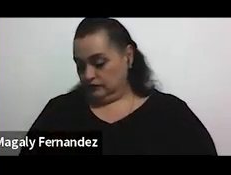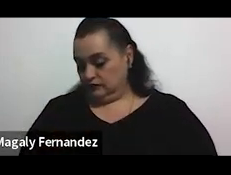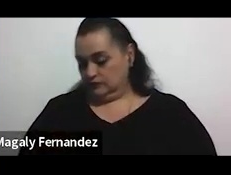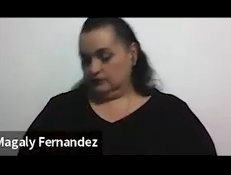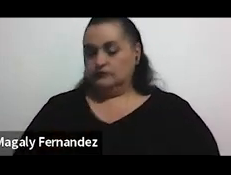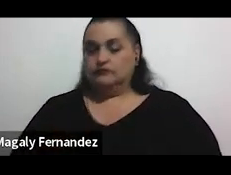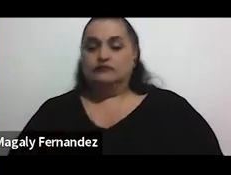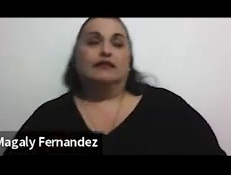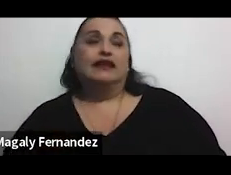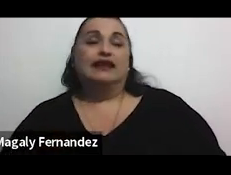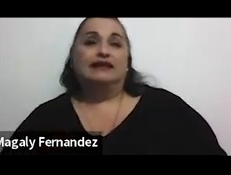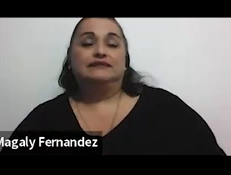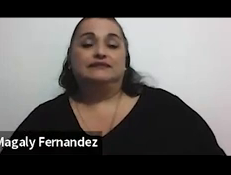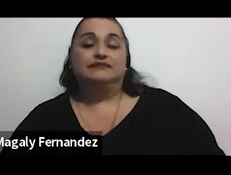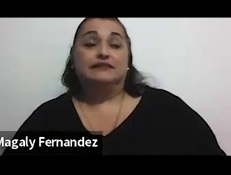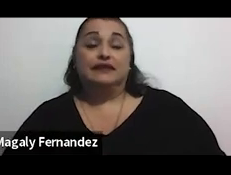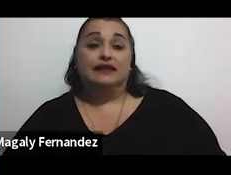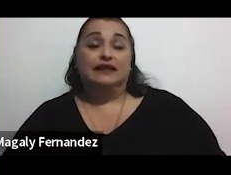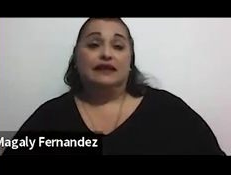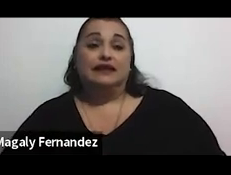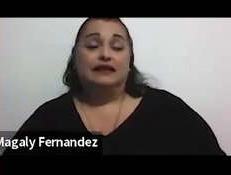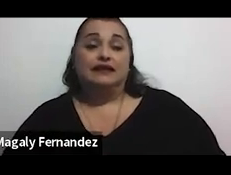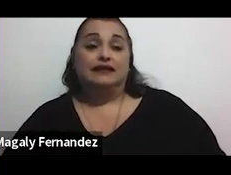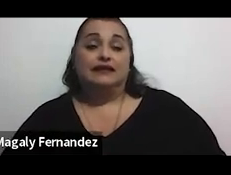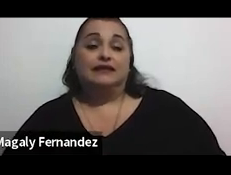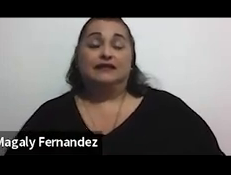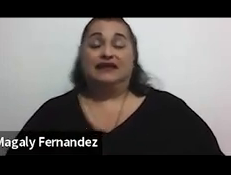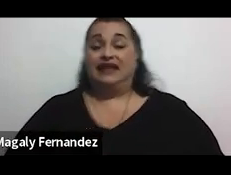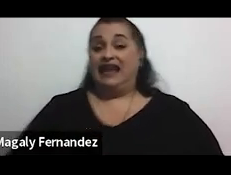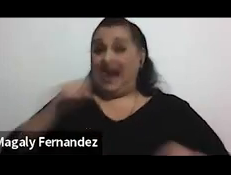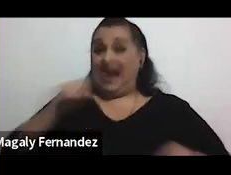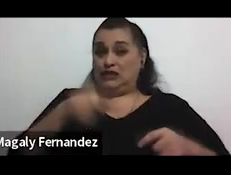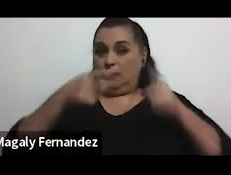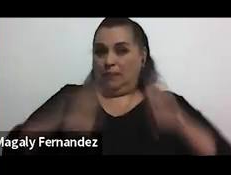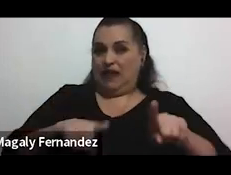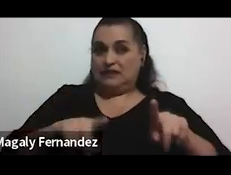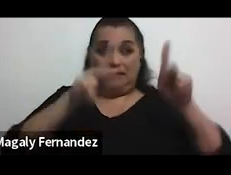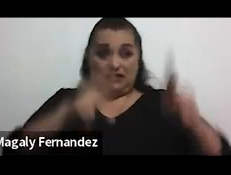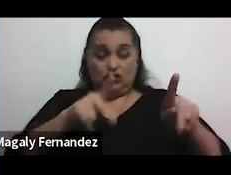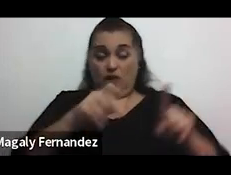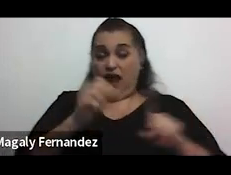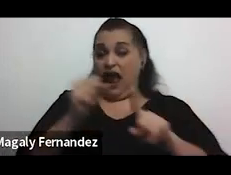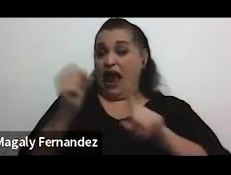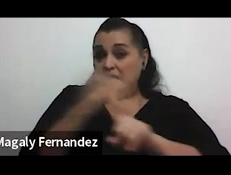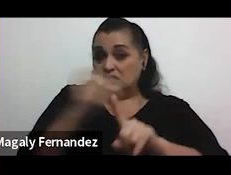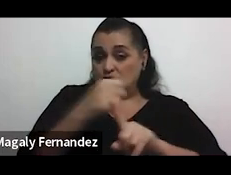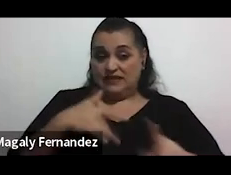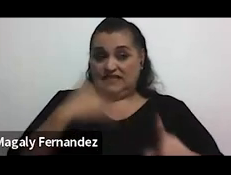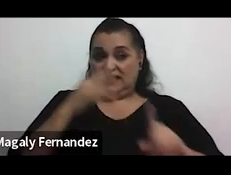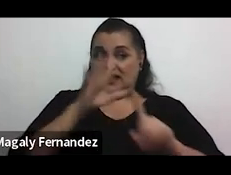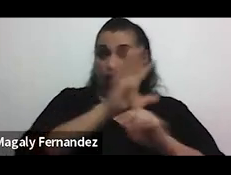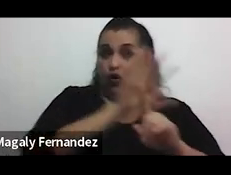Entonces, claramente esto hace que las personas agresoras o quienes ejercen el acoso se sientan respaldados porque